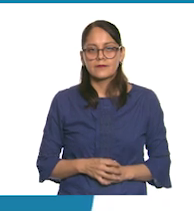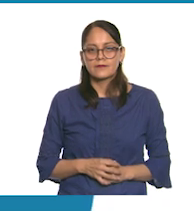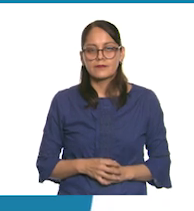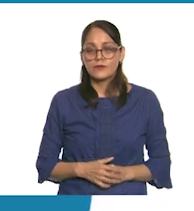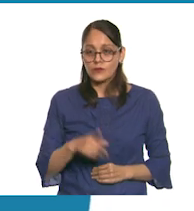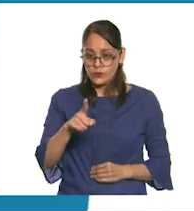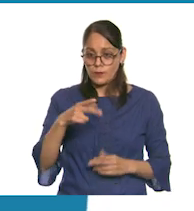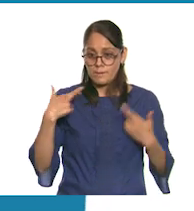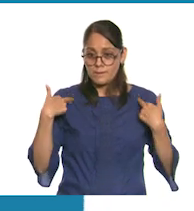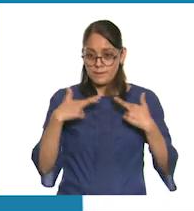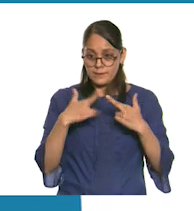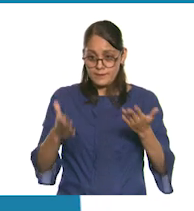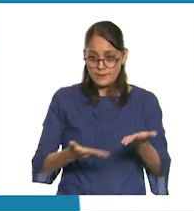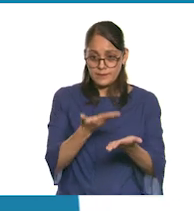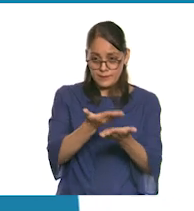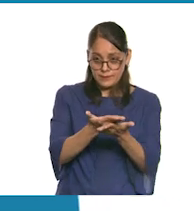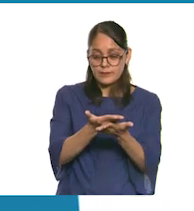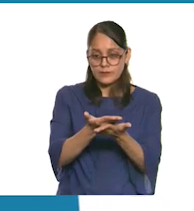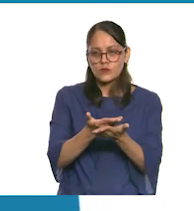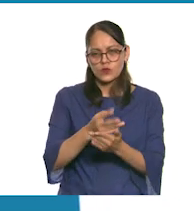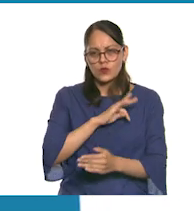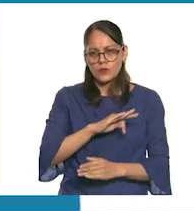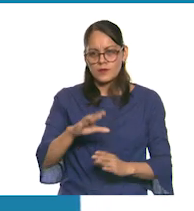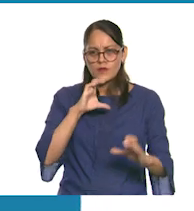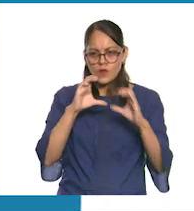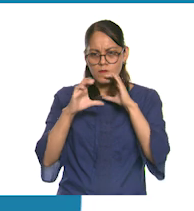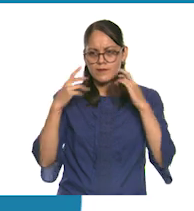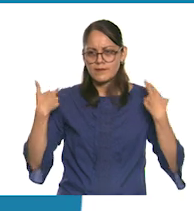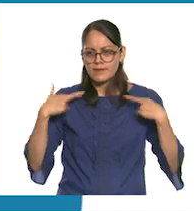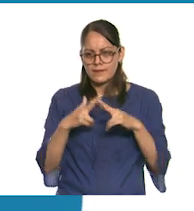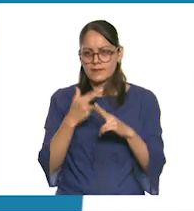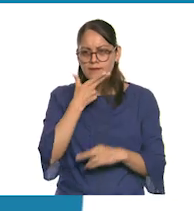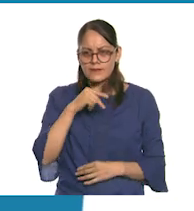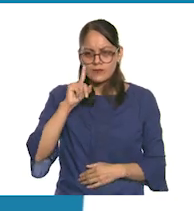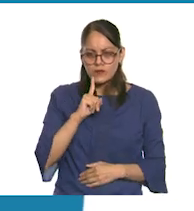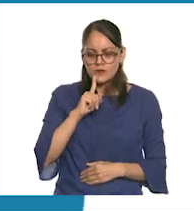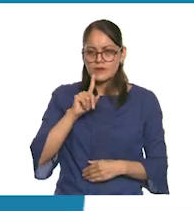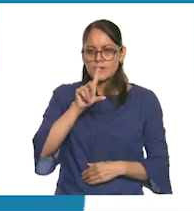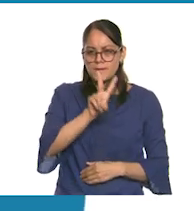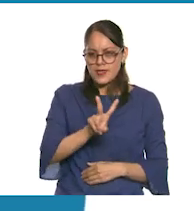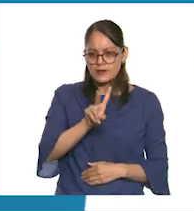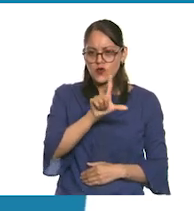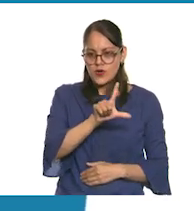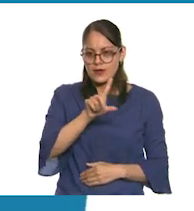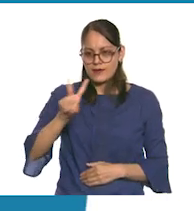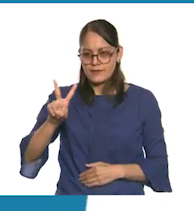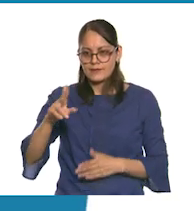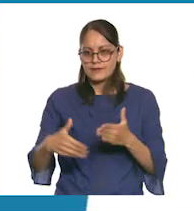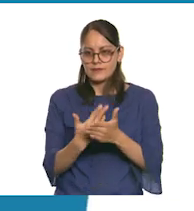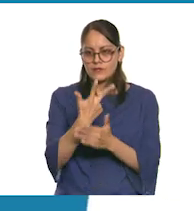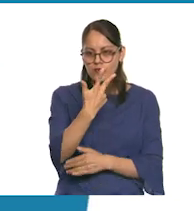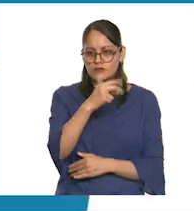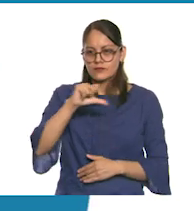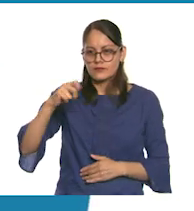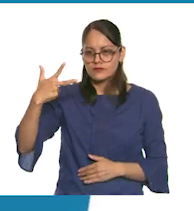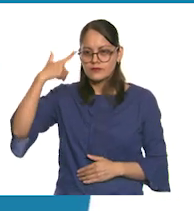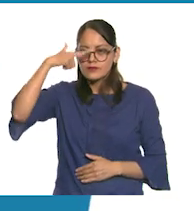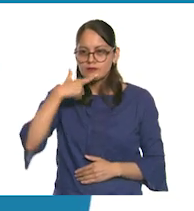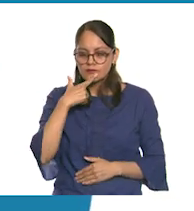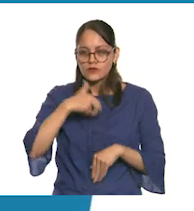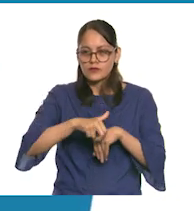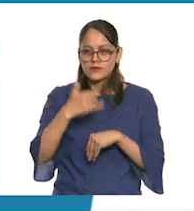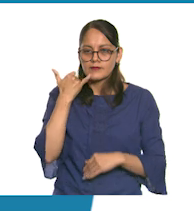Para solicitar apoyo pedagógico, comunícate con maestras y maestros de lunes a viernes de 8 a 20 horas. Al